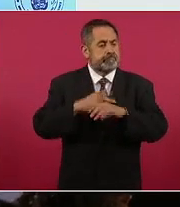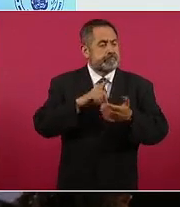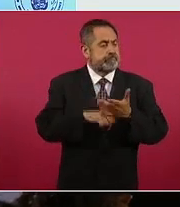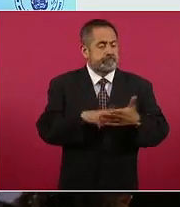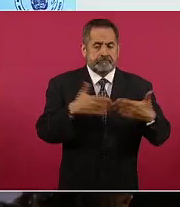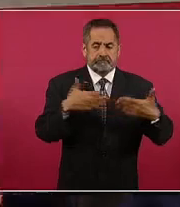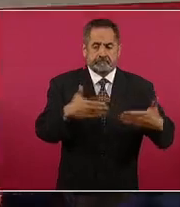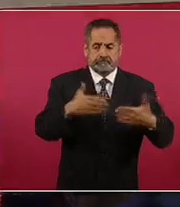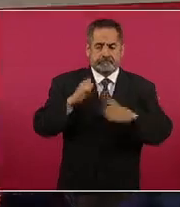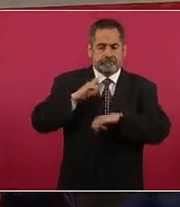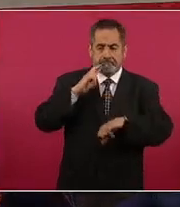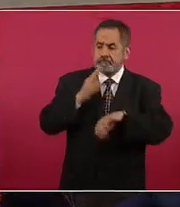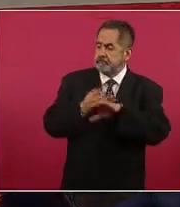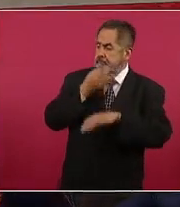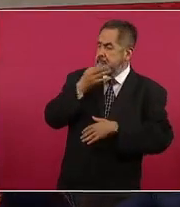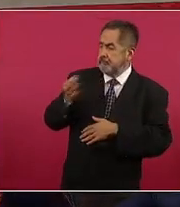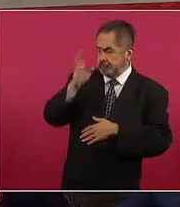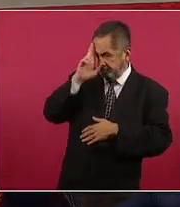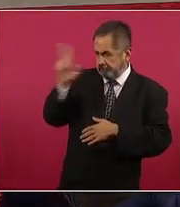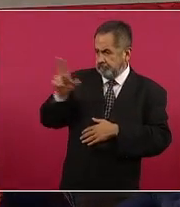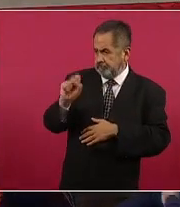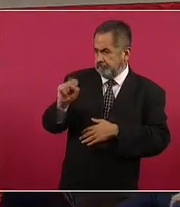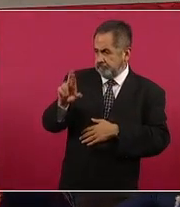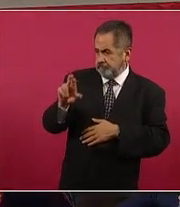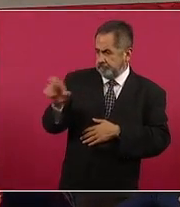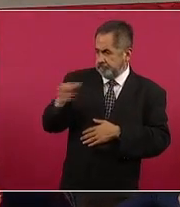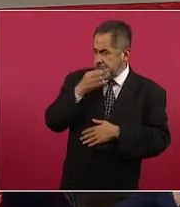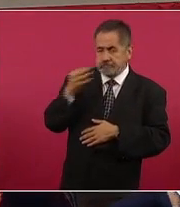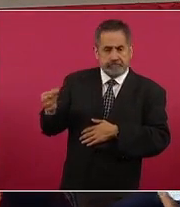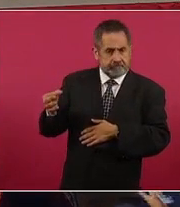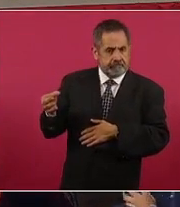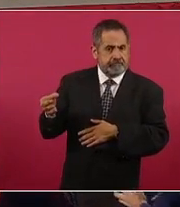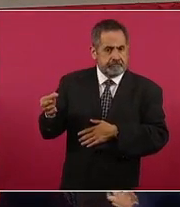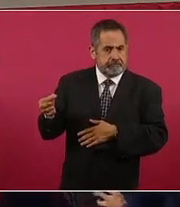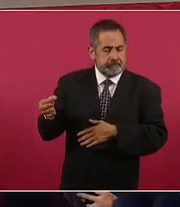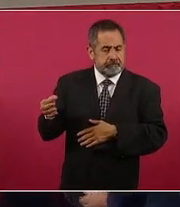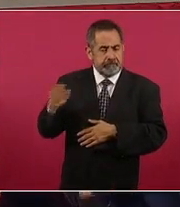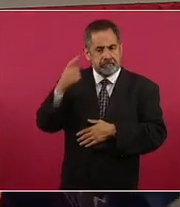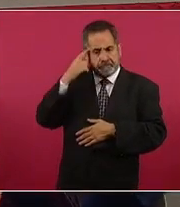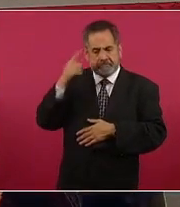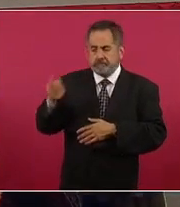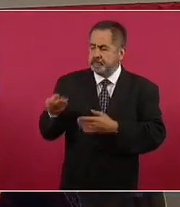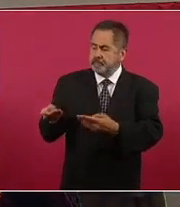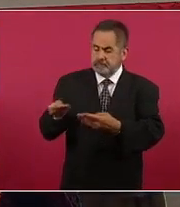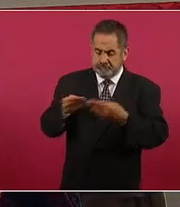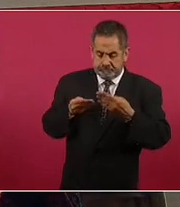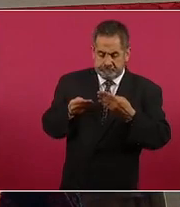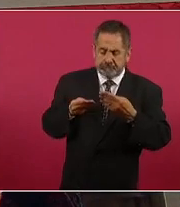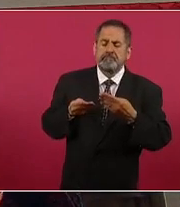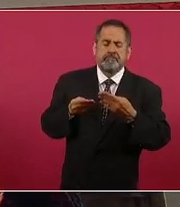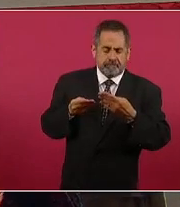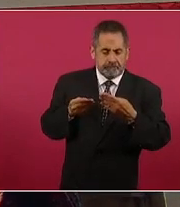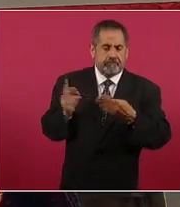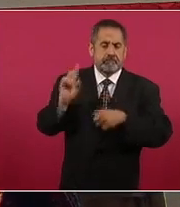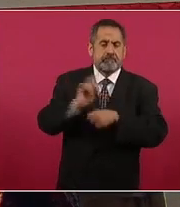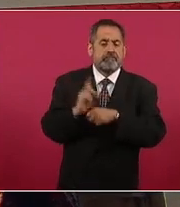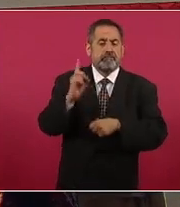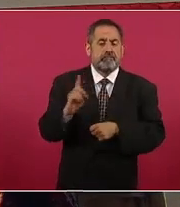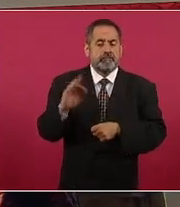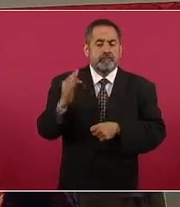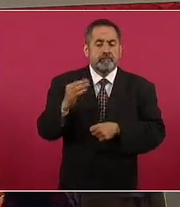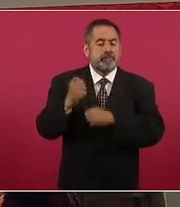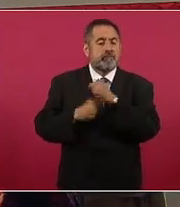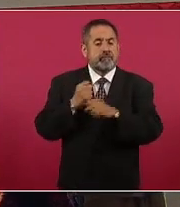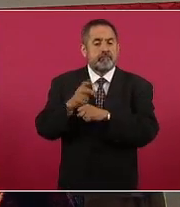atentamente a la Honorable Secretaría de Relaciones Exteriores a fin de acusar recibo de la nota verbal del 1 de febrero del 22,